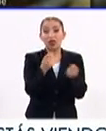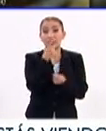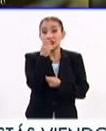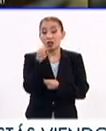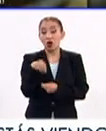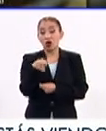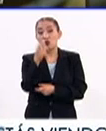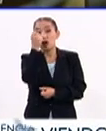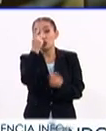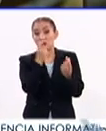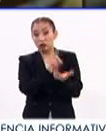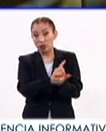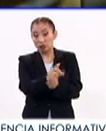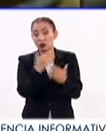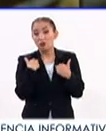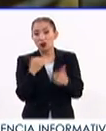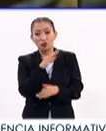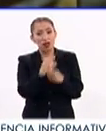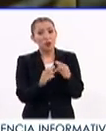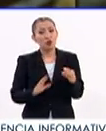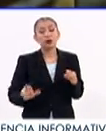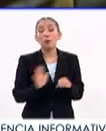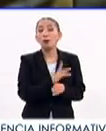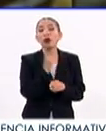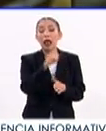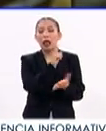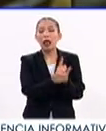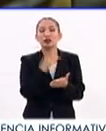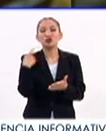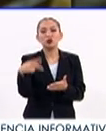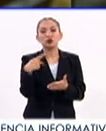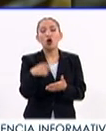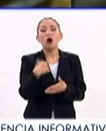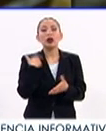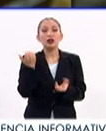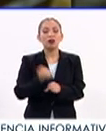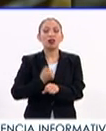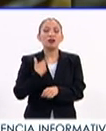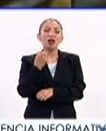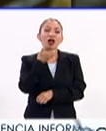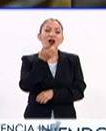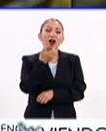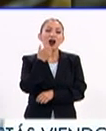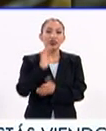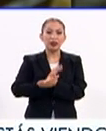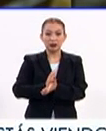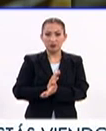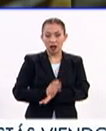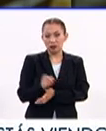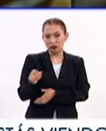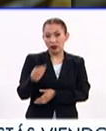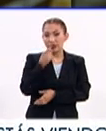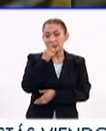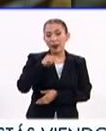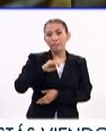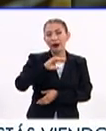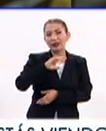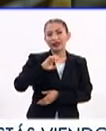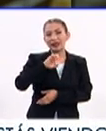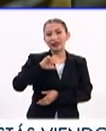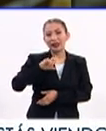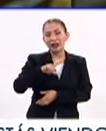dice la ONU, de los derechos humanos por todo el mundo debido a las leyes y prácticas discriminatorias. Esto lo dijo Michael